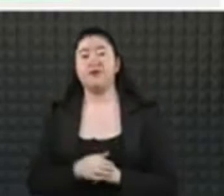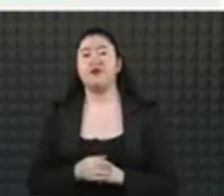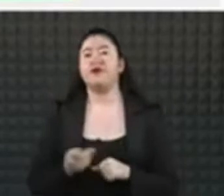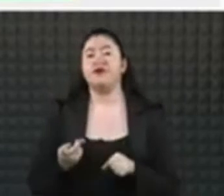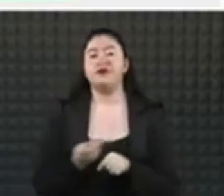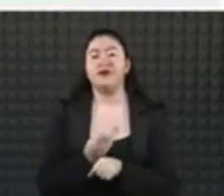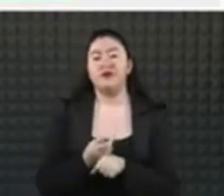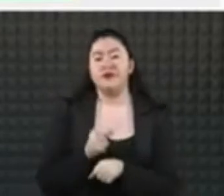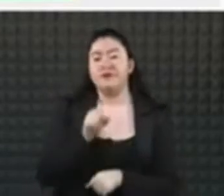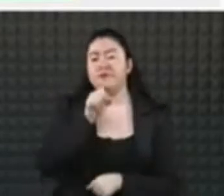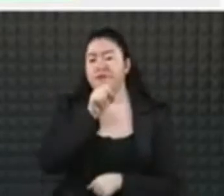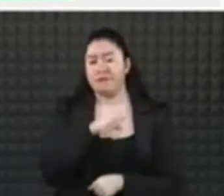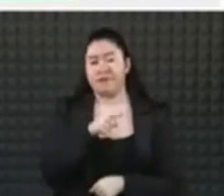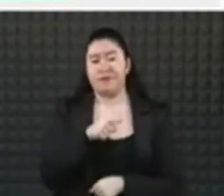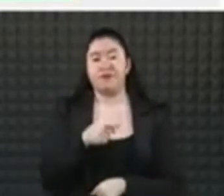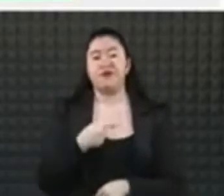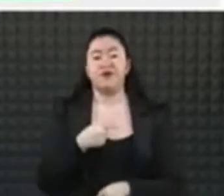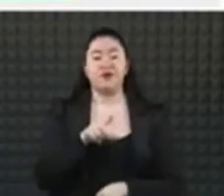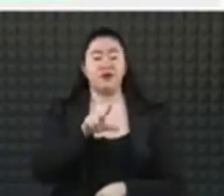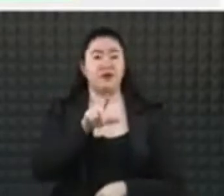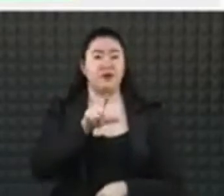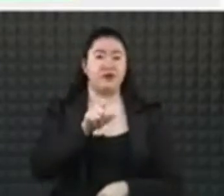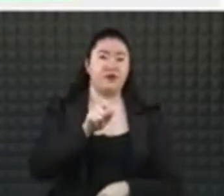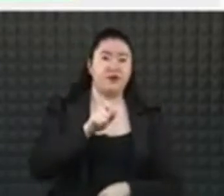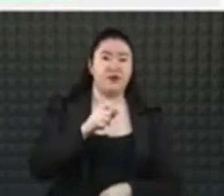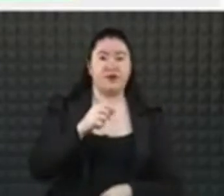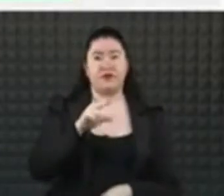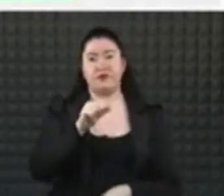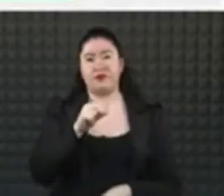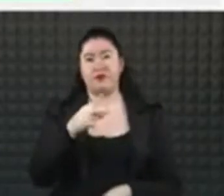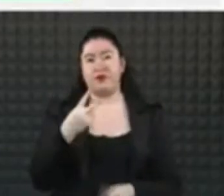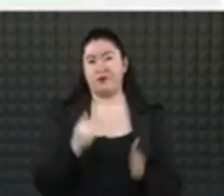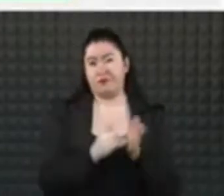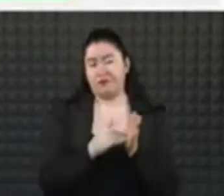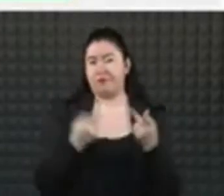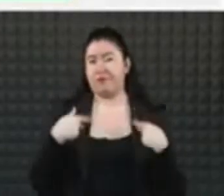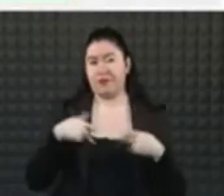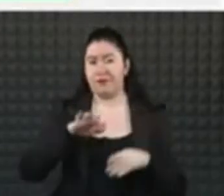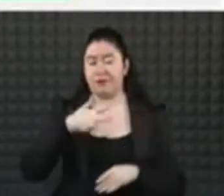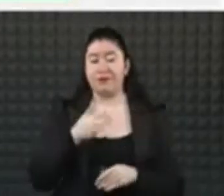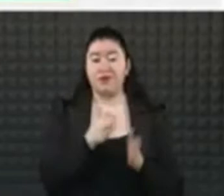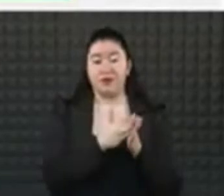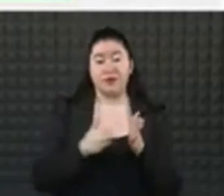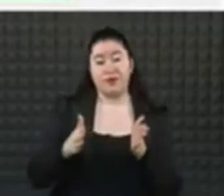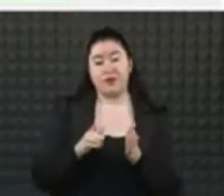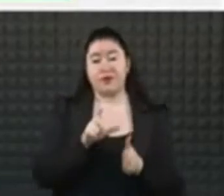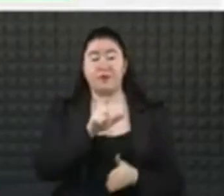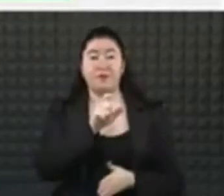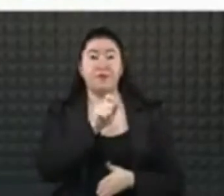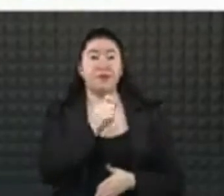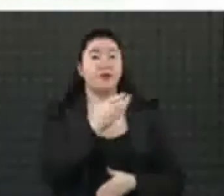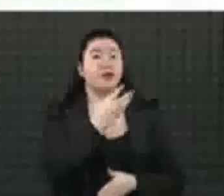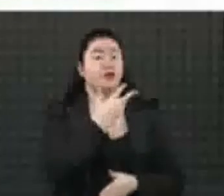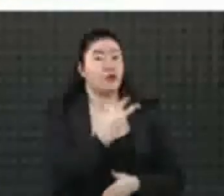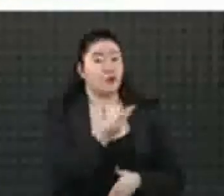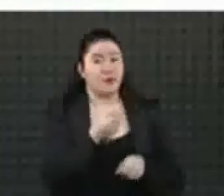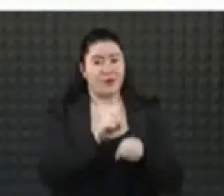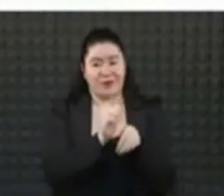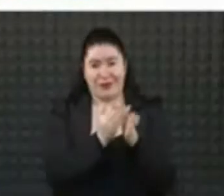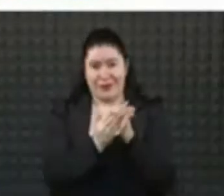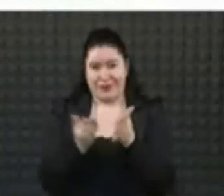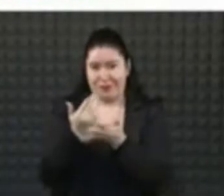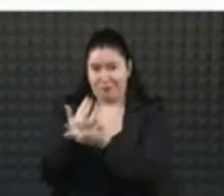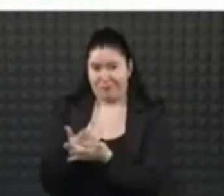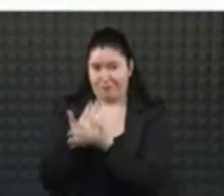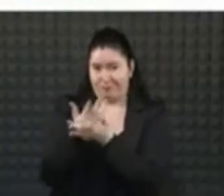la vacuna Sinovac y van a recibir su segunda dosis entre 28 y 35 días posterior a la aplicación de la primera. Siguiente. El calendario es